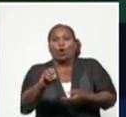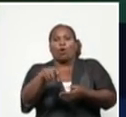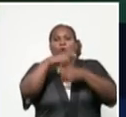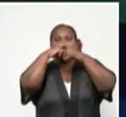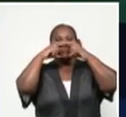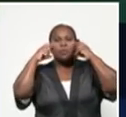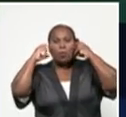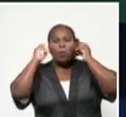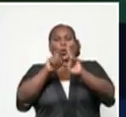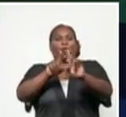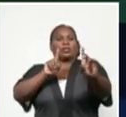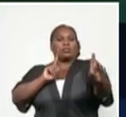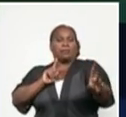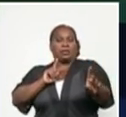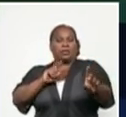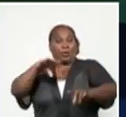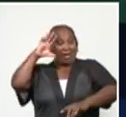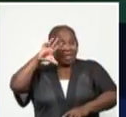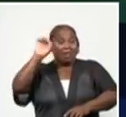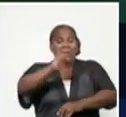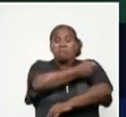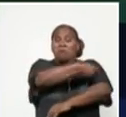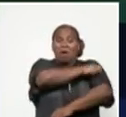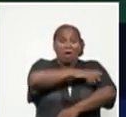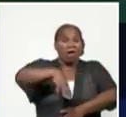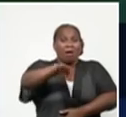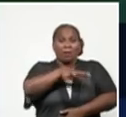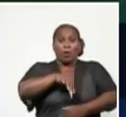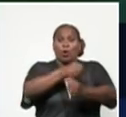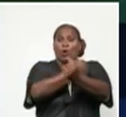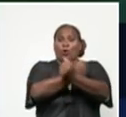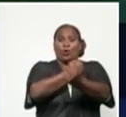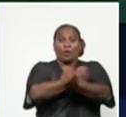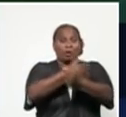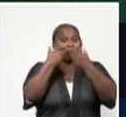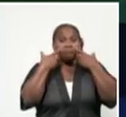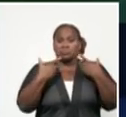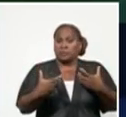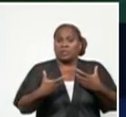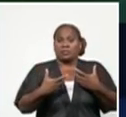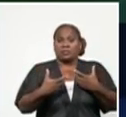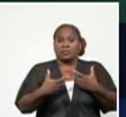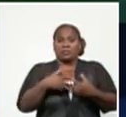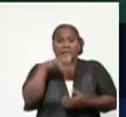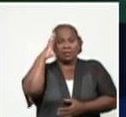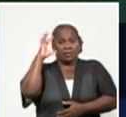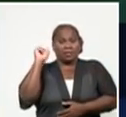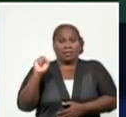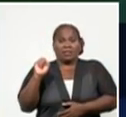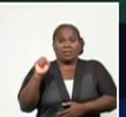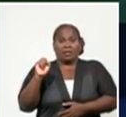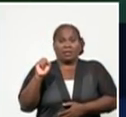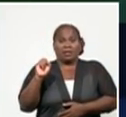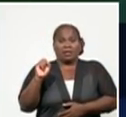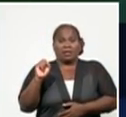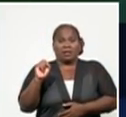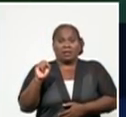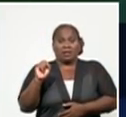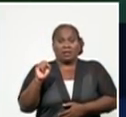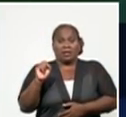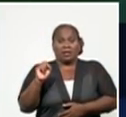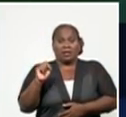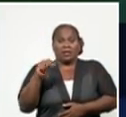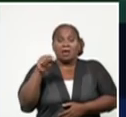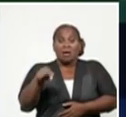familia. Entender el riesgo es clave, hay que entender, hay que tener la percepción del